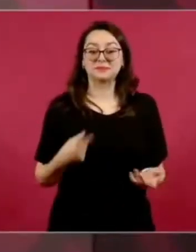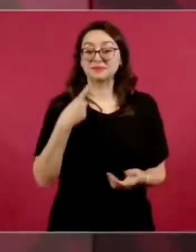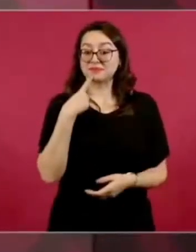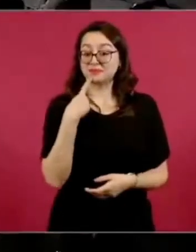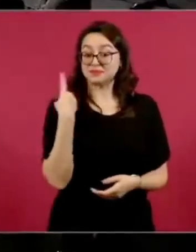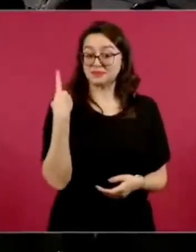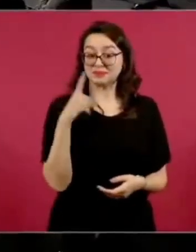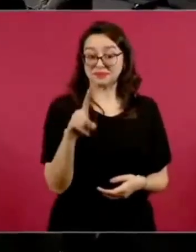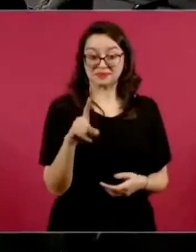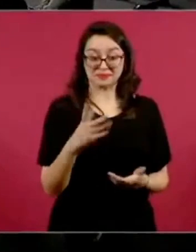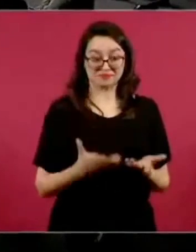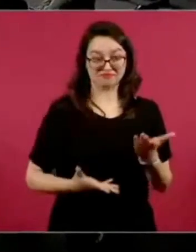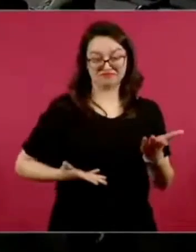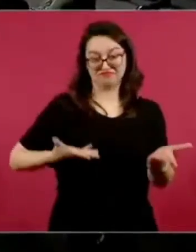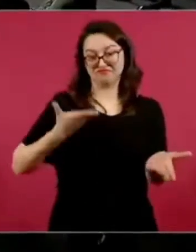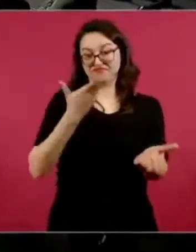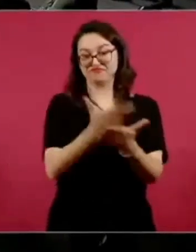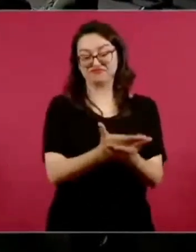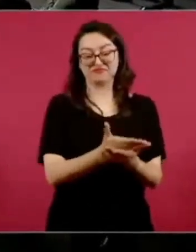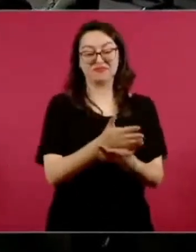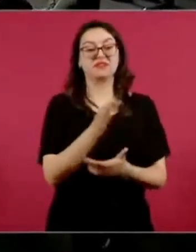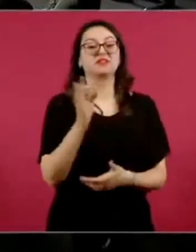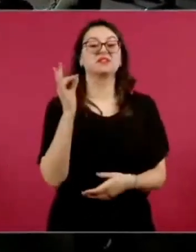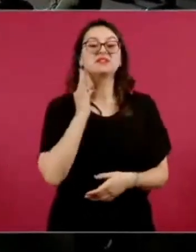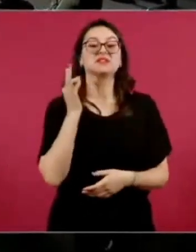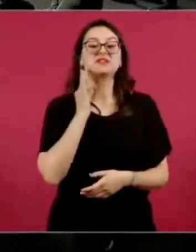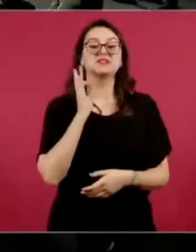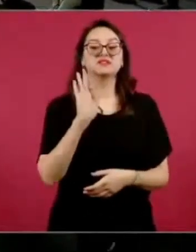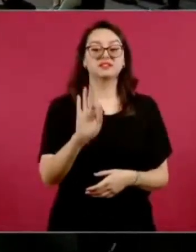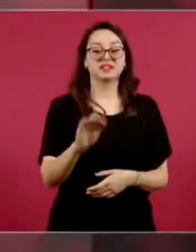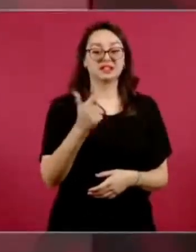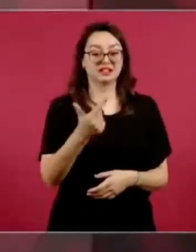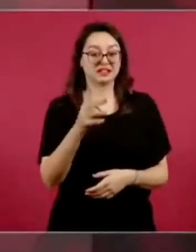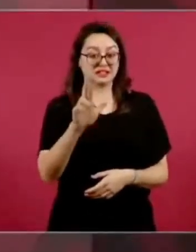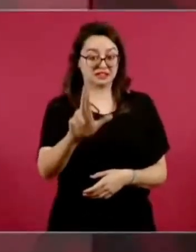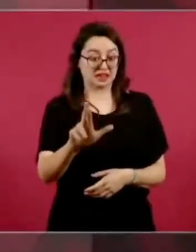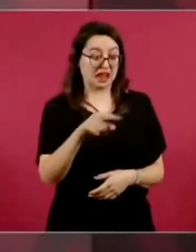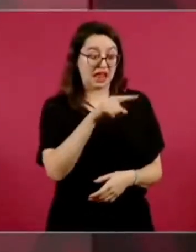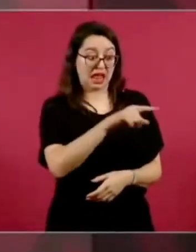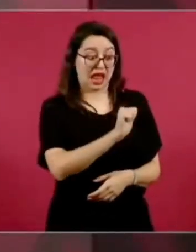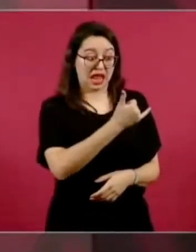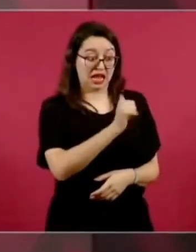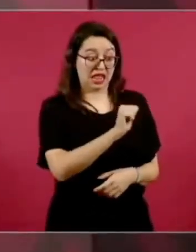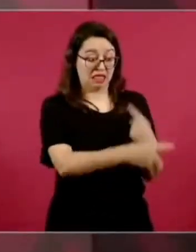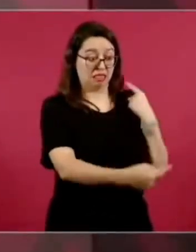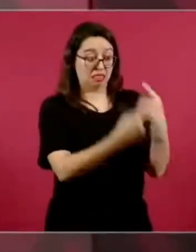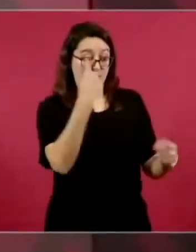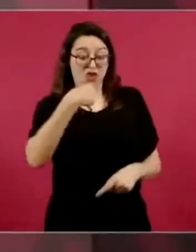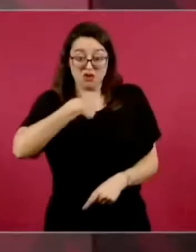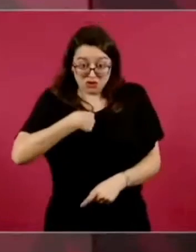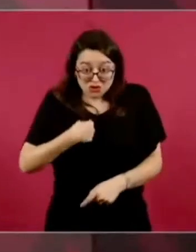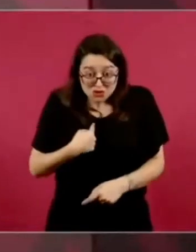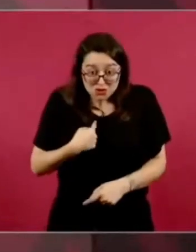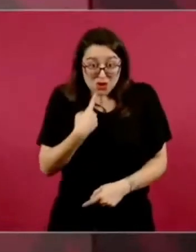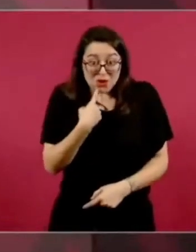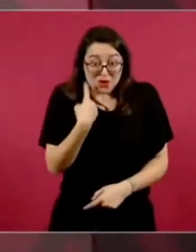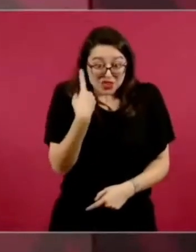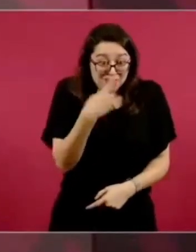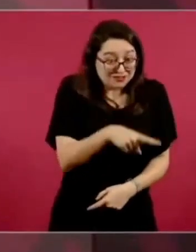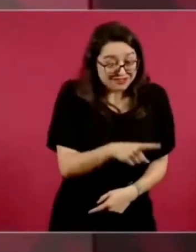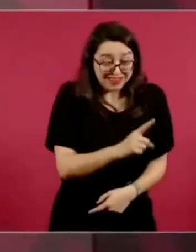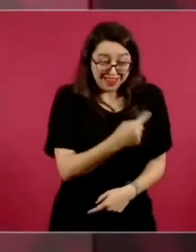en la fiscalía para que también a Naya no me eche la culpa a mí, que yo no ordené